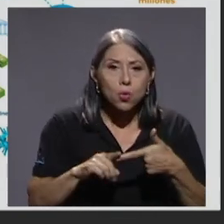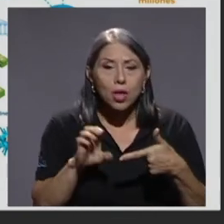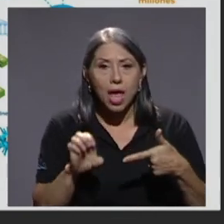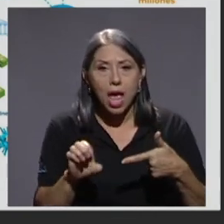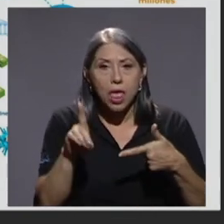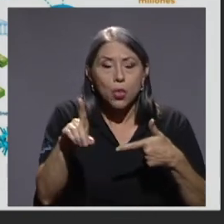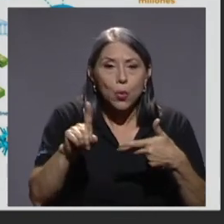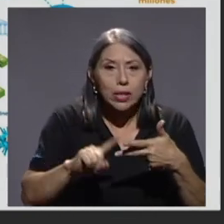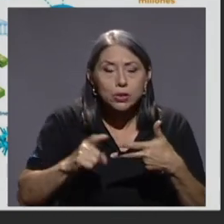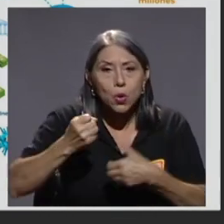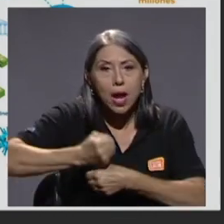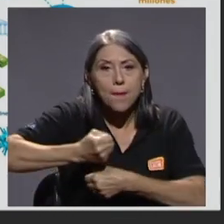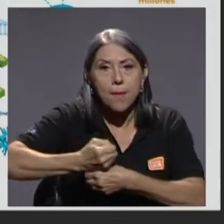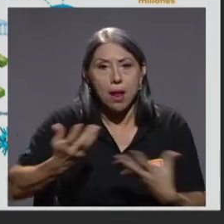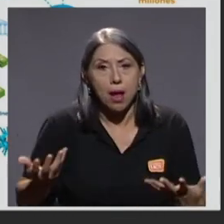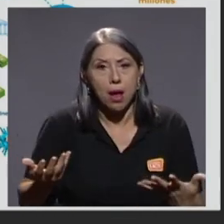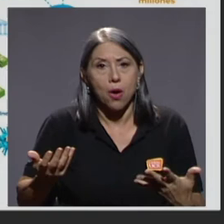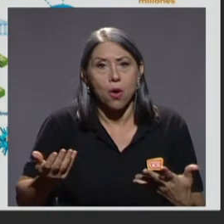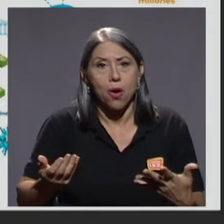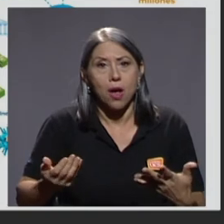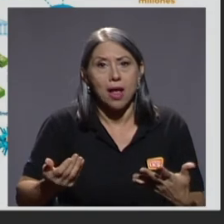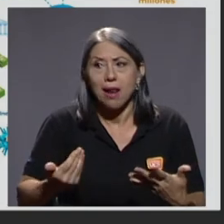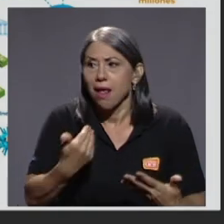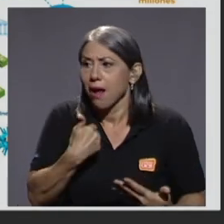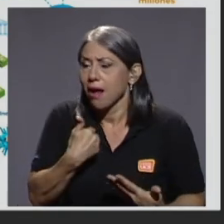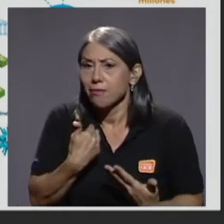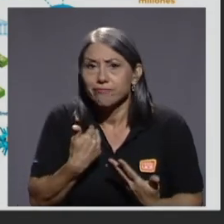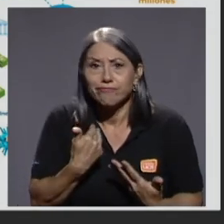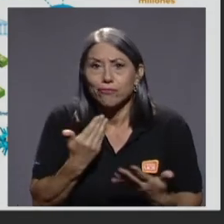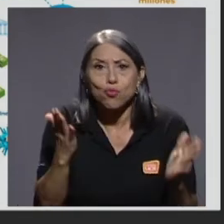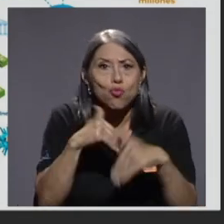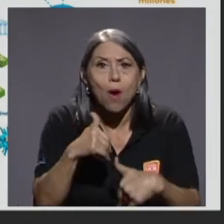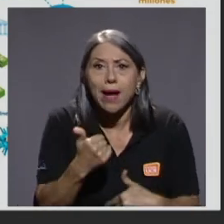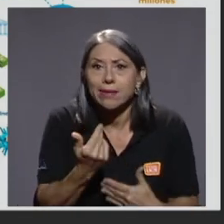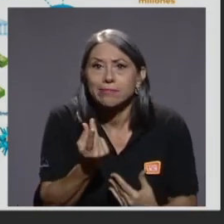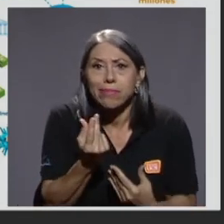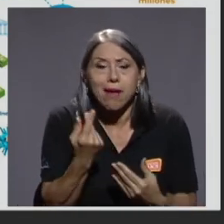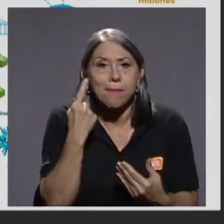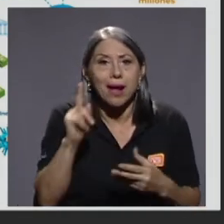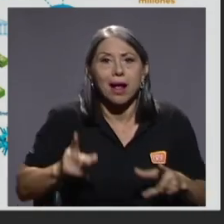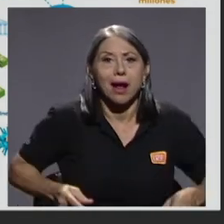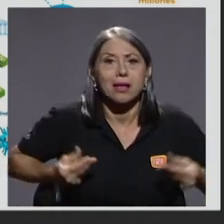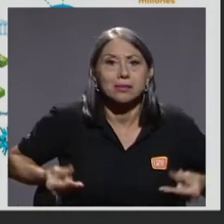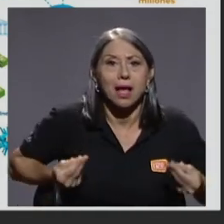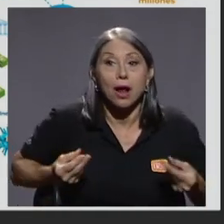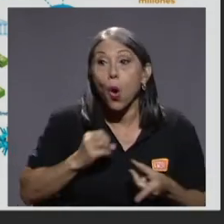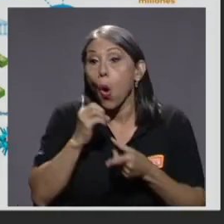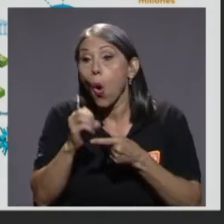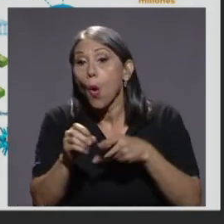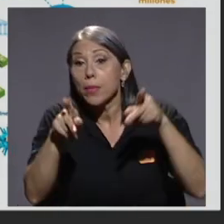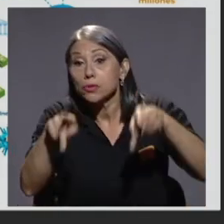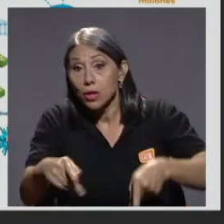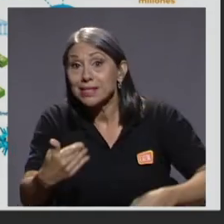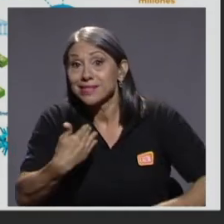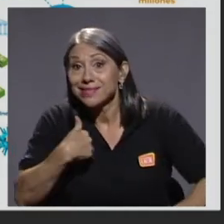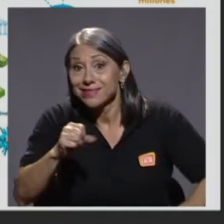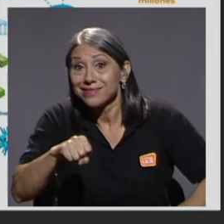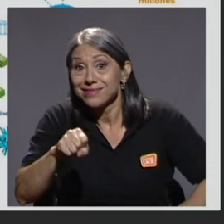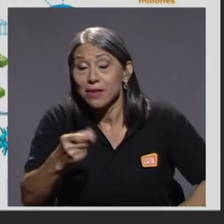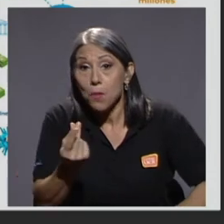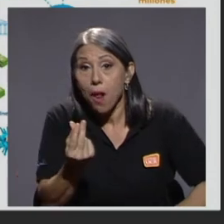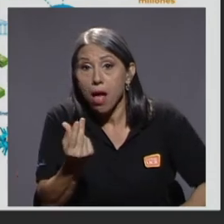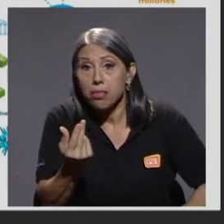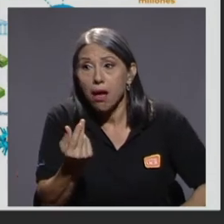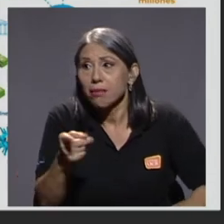empleo, el que la gente no disponga de plata para gastar, o los que disponen de plata para gastar no puedan gastarla,